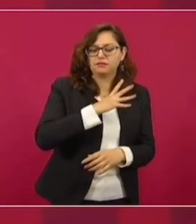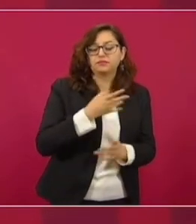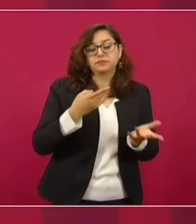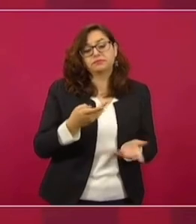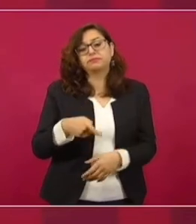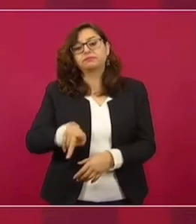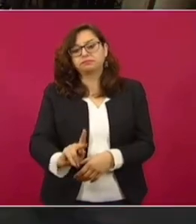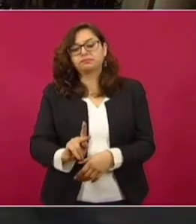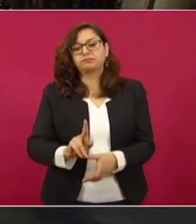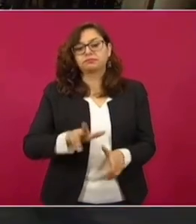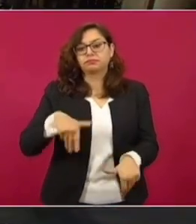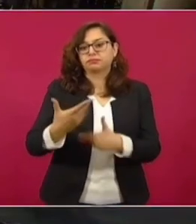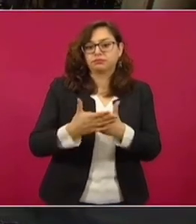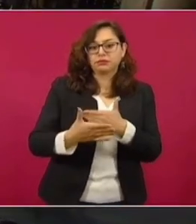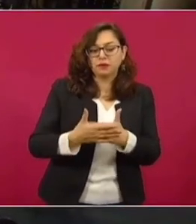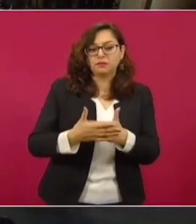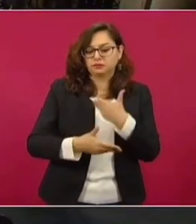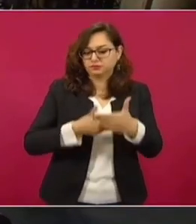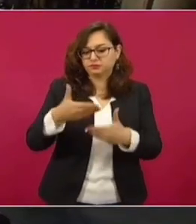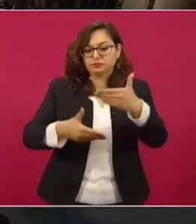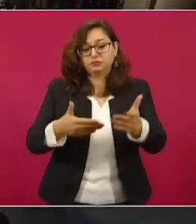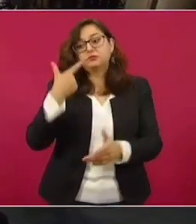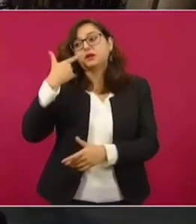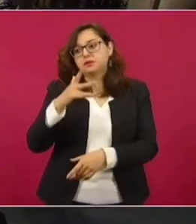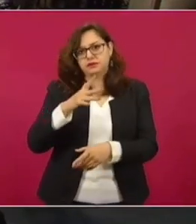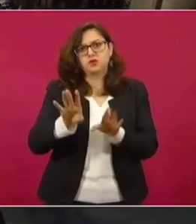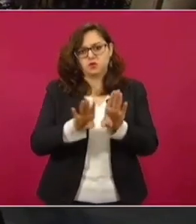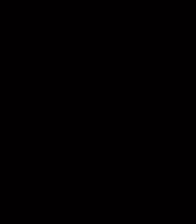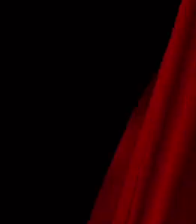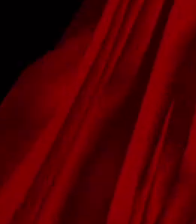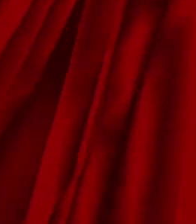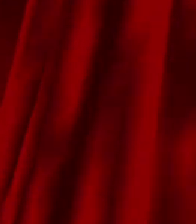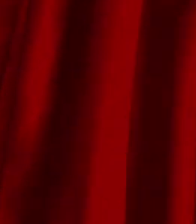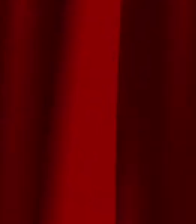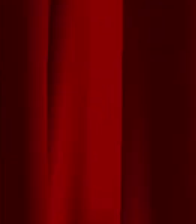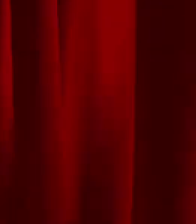afrontar los próximos meses con el número de pruebas requeridas.